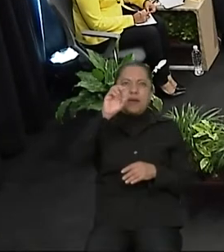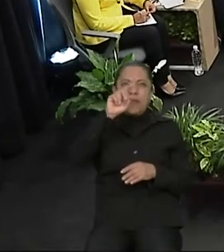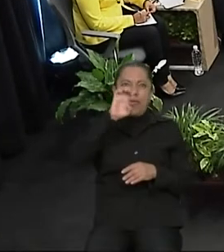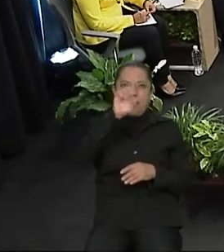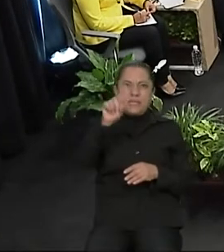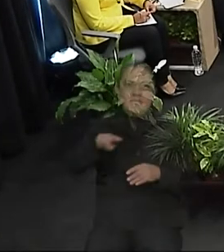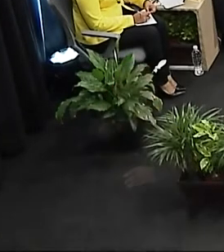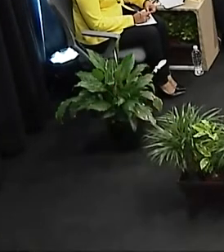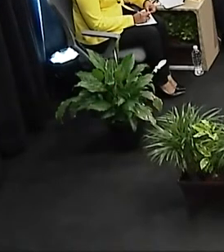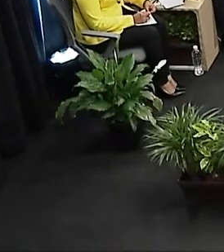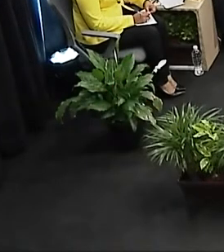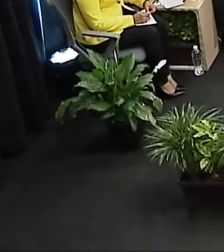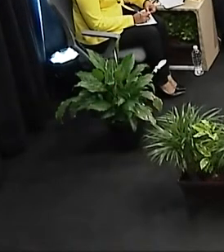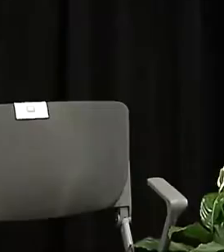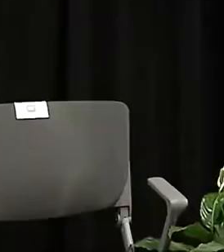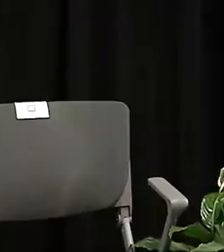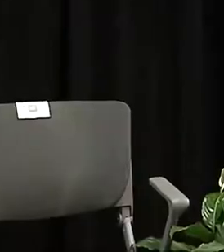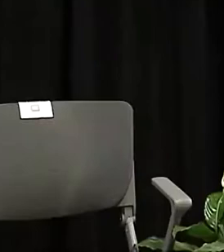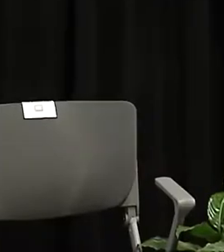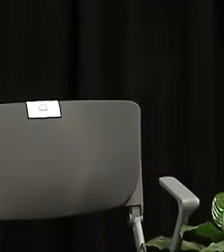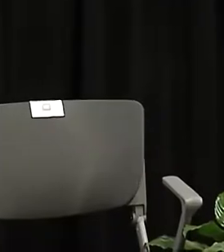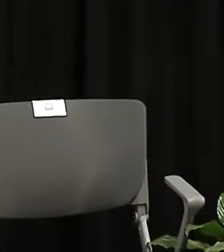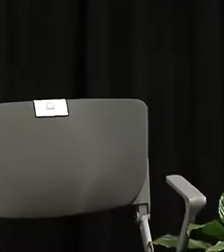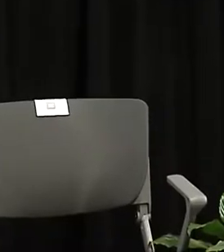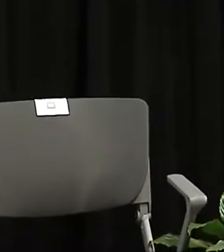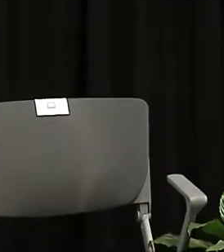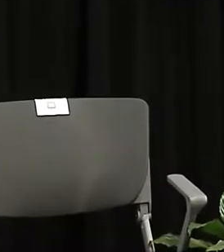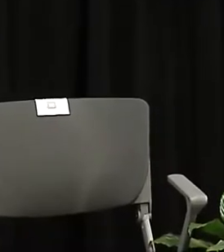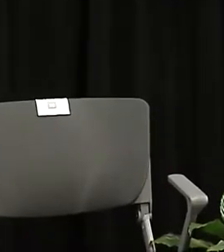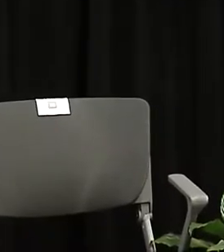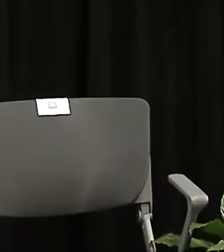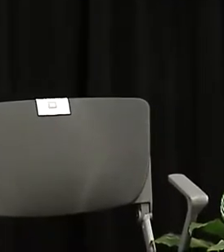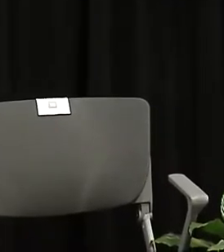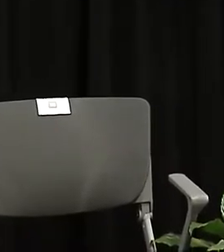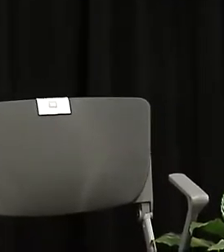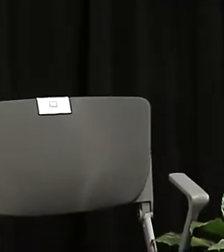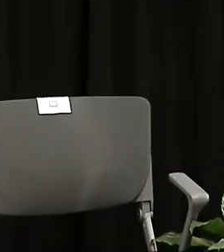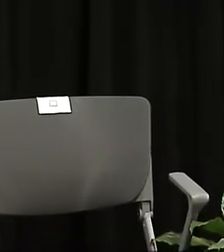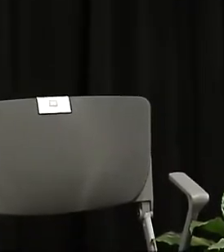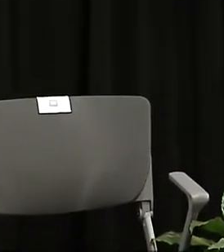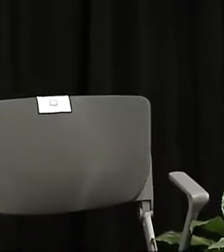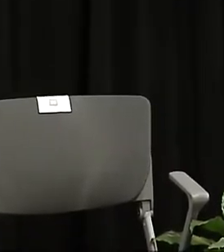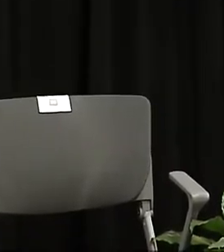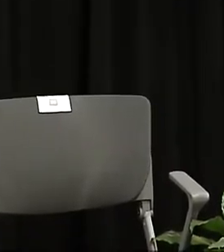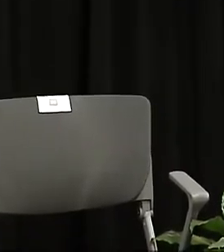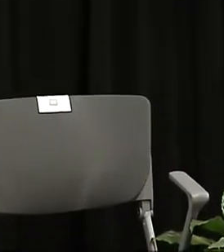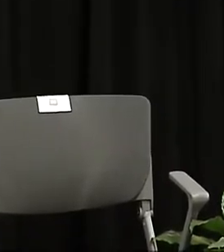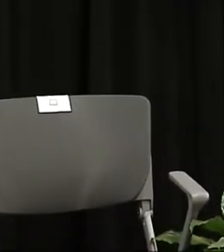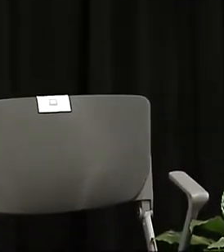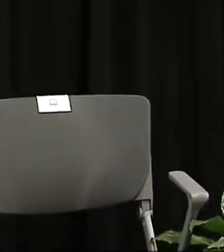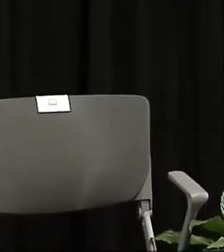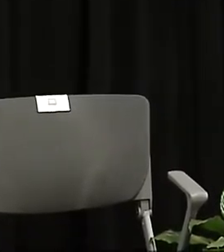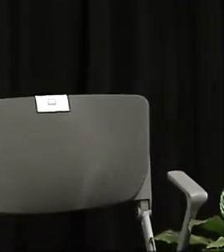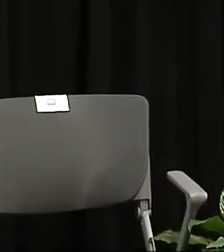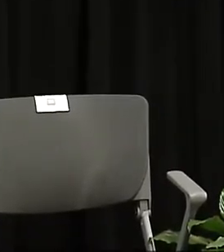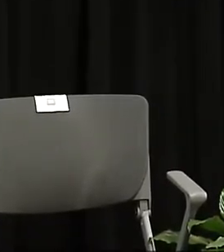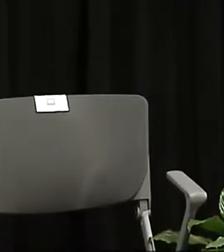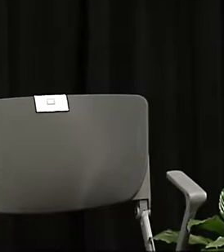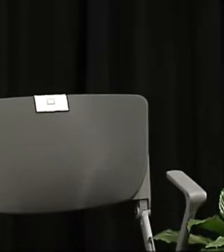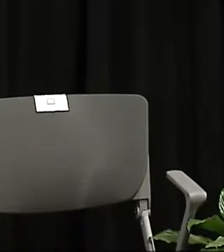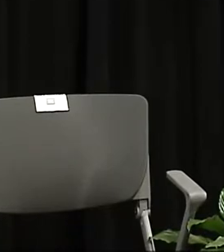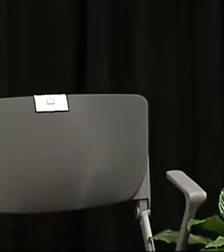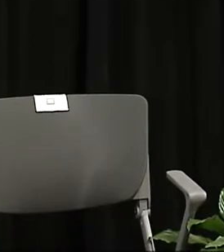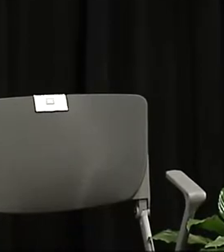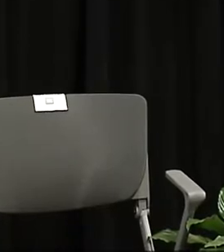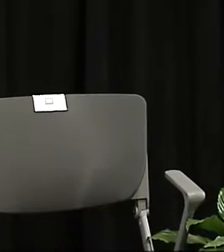economista, entonces me siento en mi ambiente. ¿Y cómo no va a suceder esto? ¿Y qué bueno que tocas, Querétaro? Aquí teníamos que